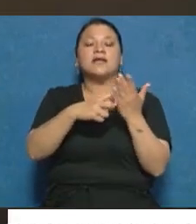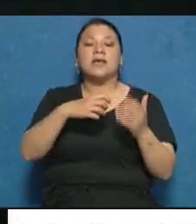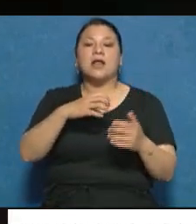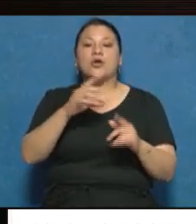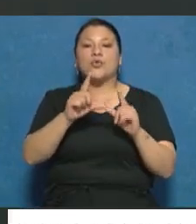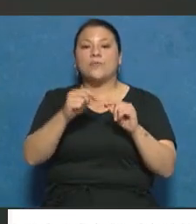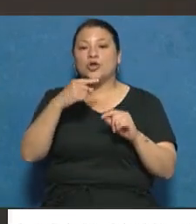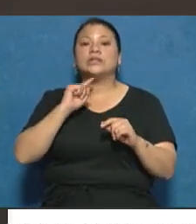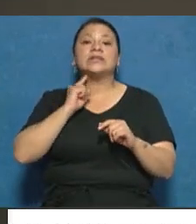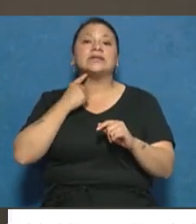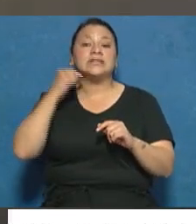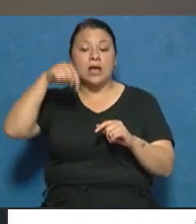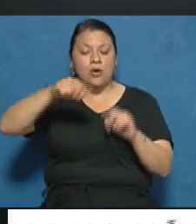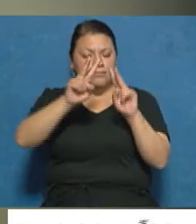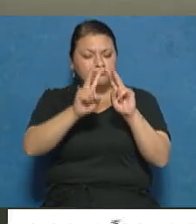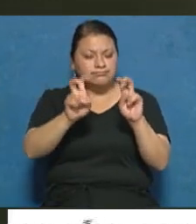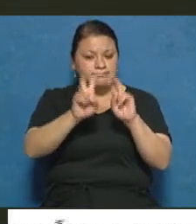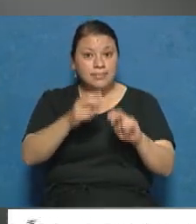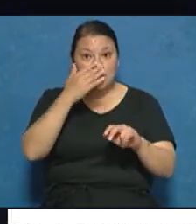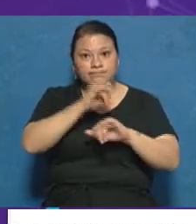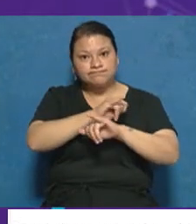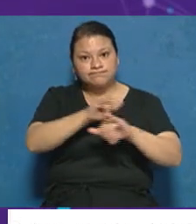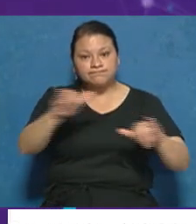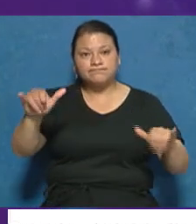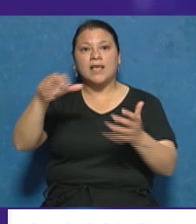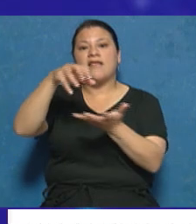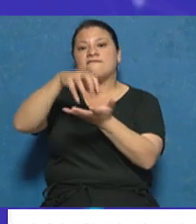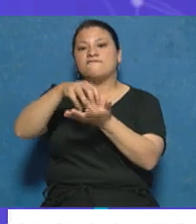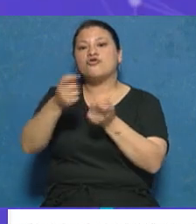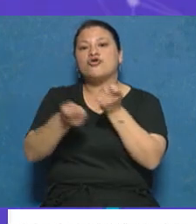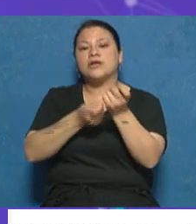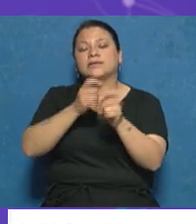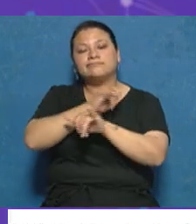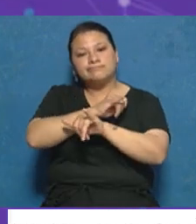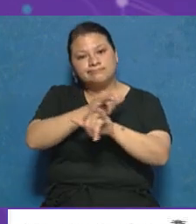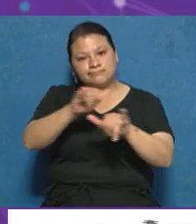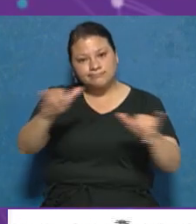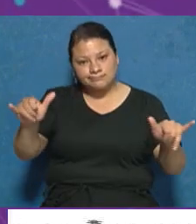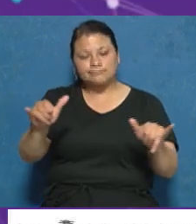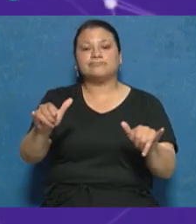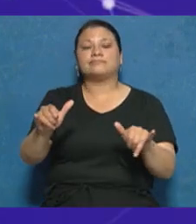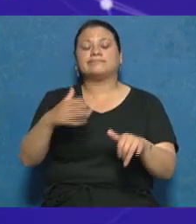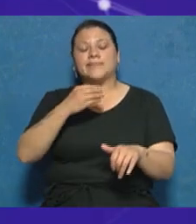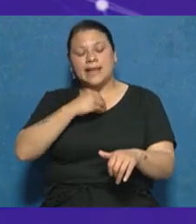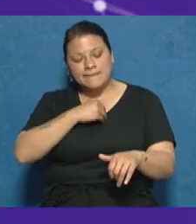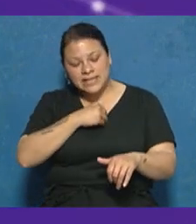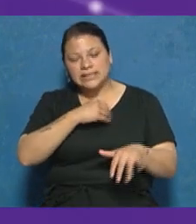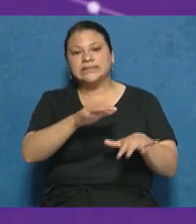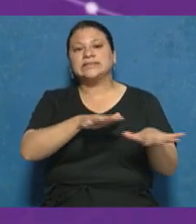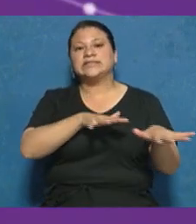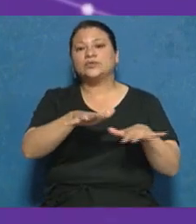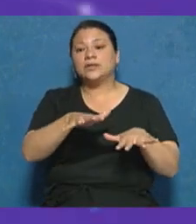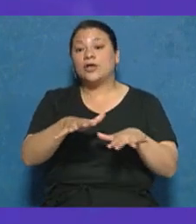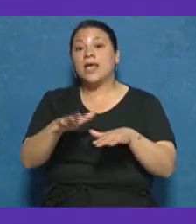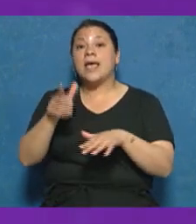el hecho. En tanto, después de que se hiciera público, el boliche difundió un comunicado en el que informa que lamenta lo sucedido y